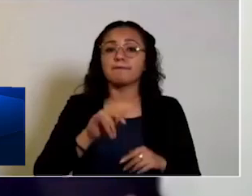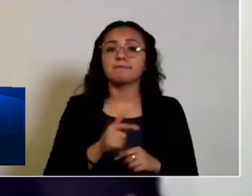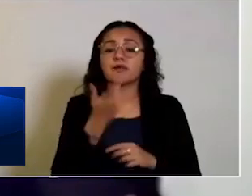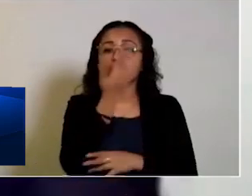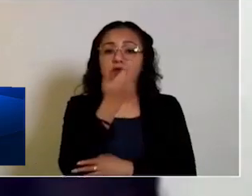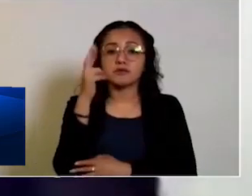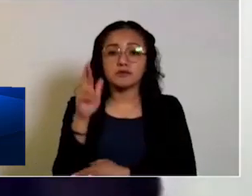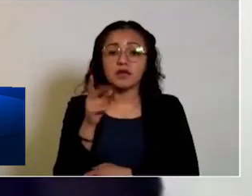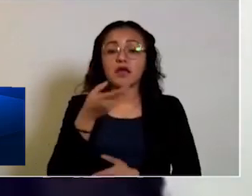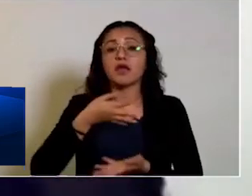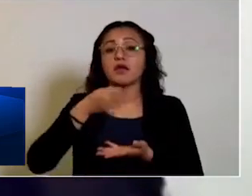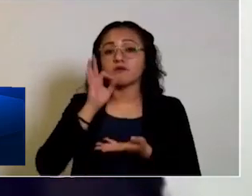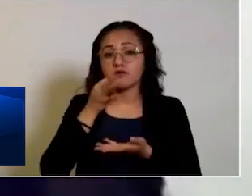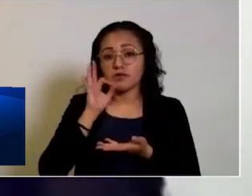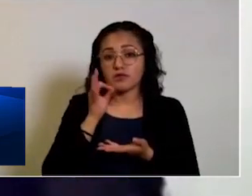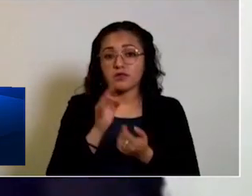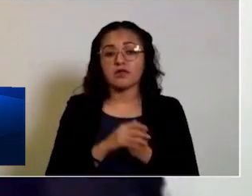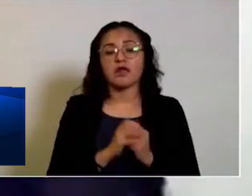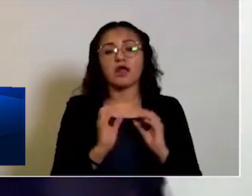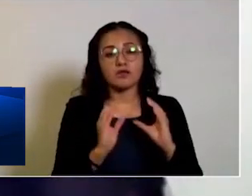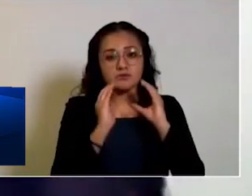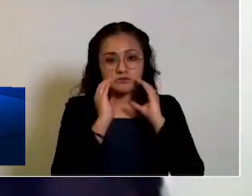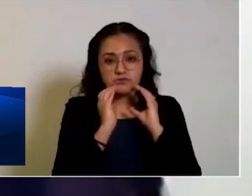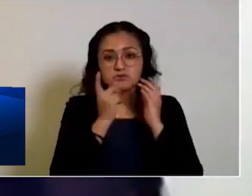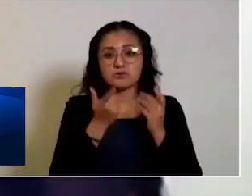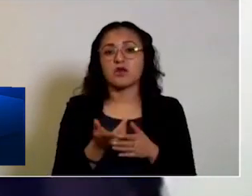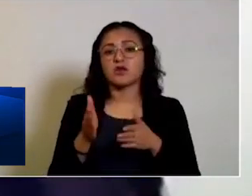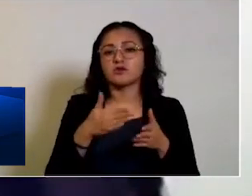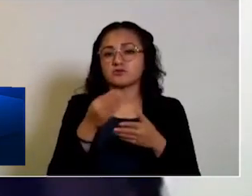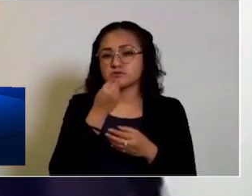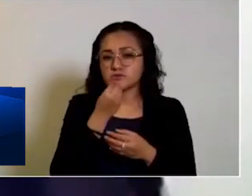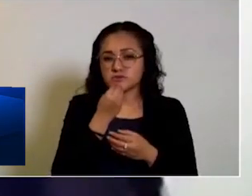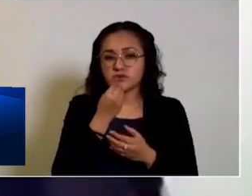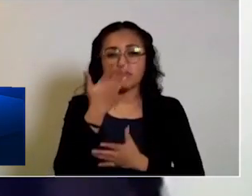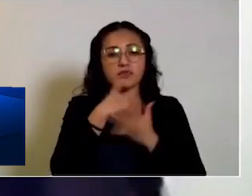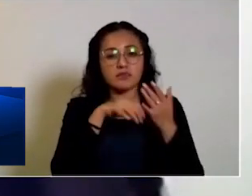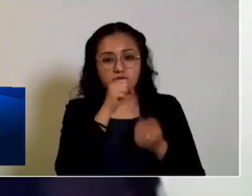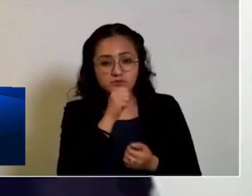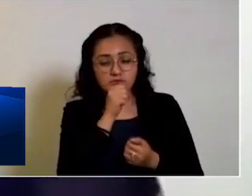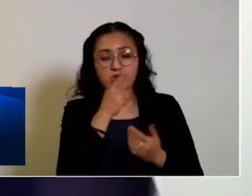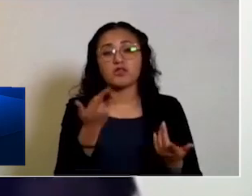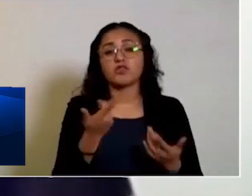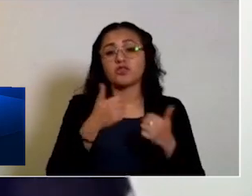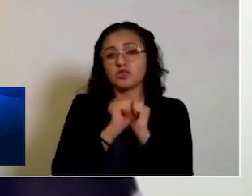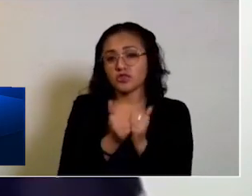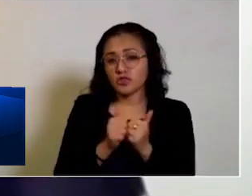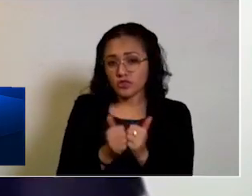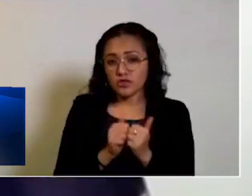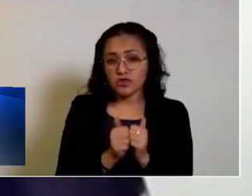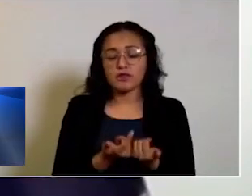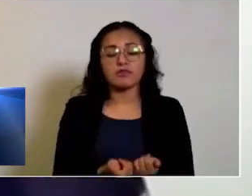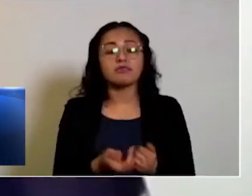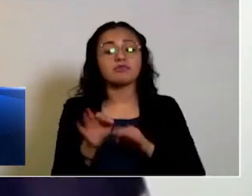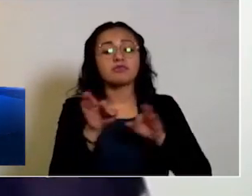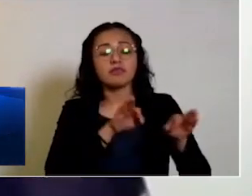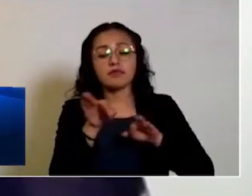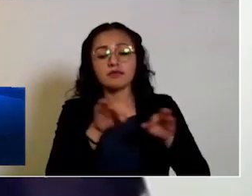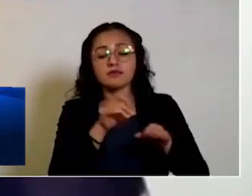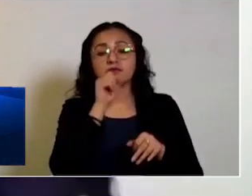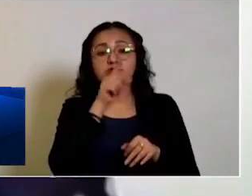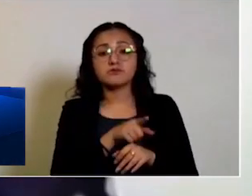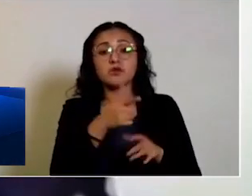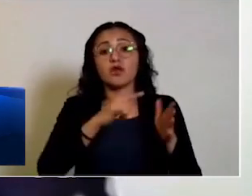Restaurantes y cafeterías, loncherías, cocinas económicas, taquerías y torterías, trabajarán